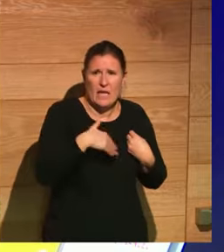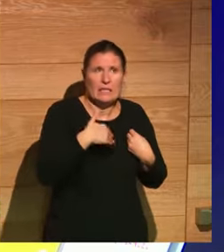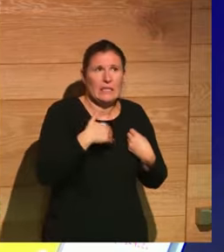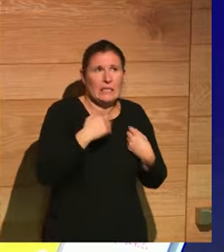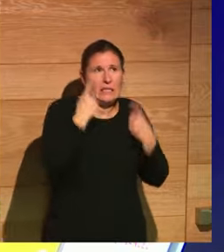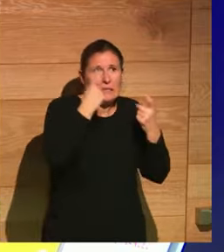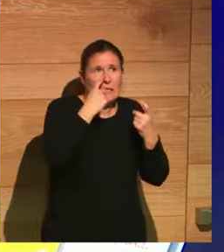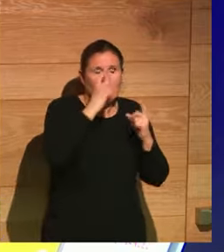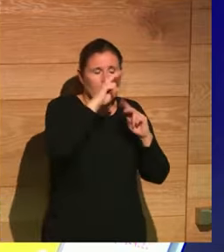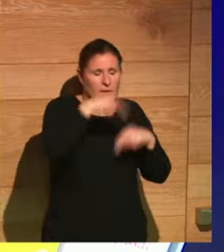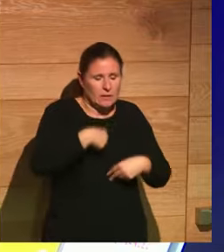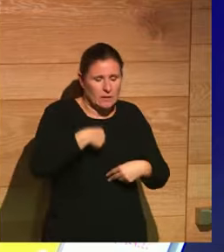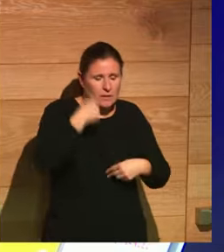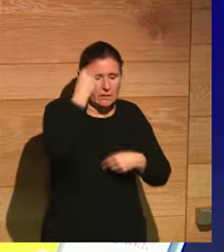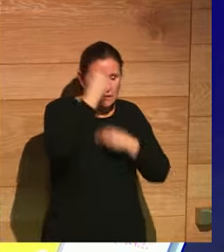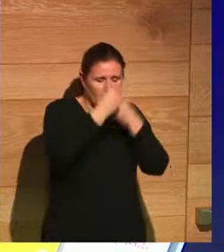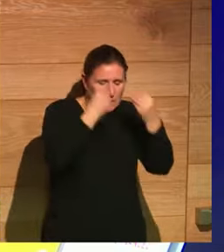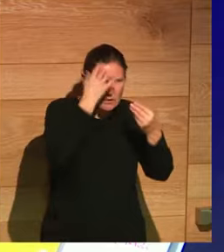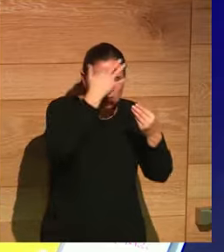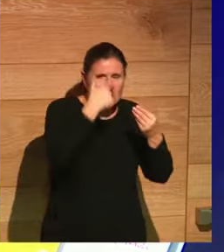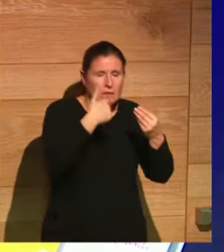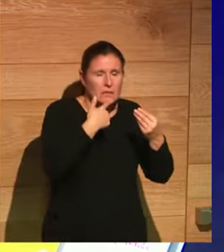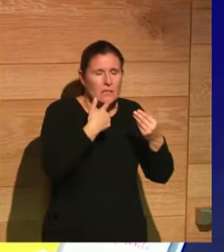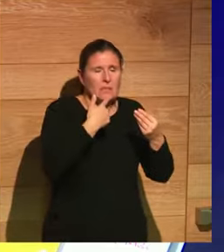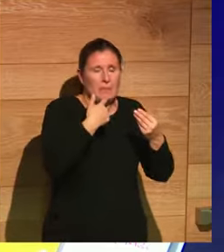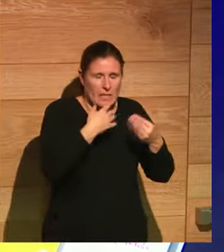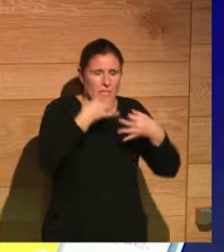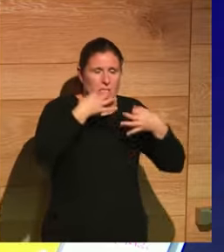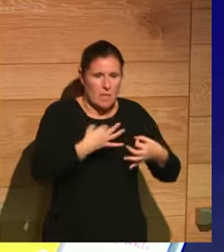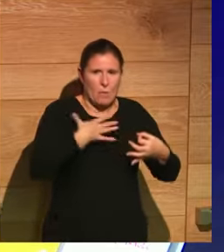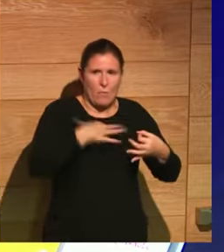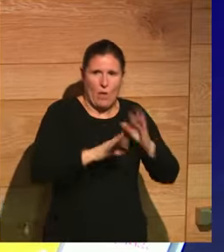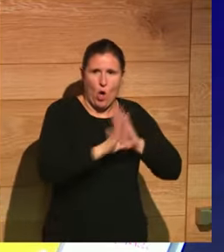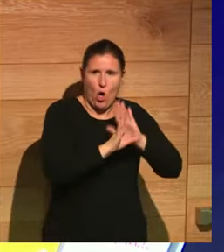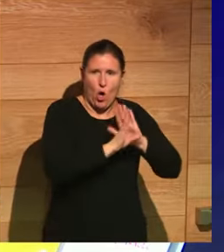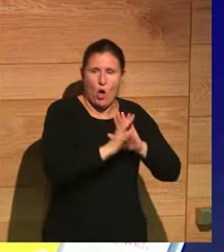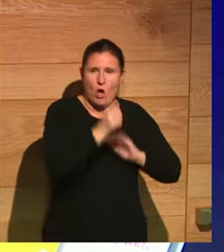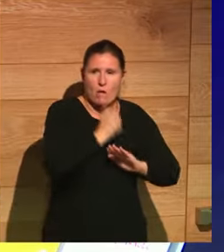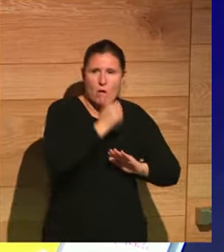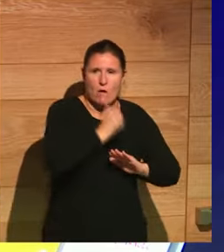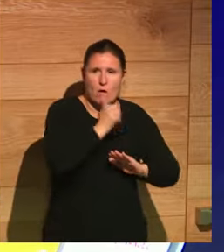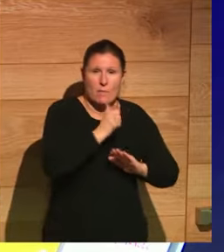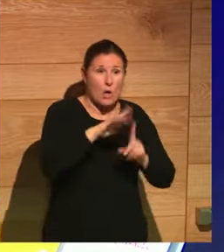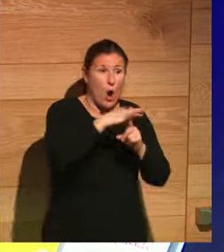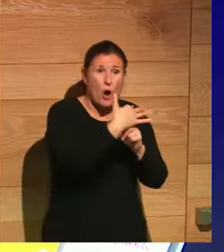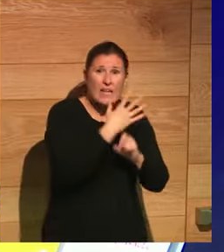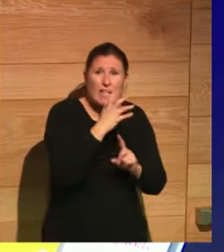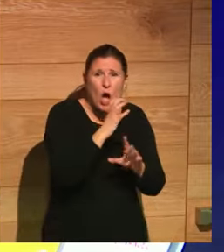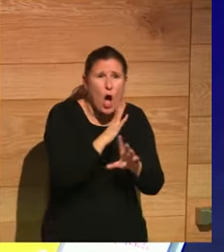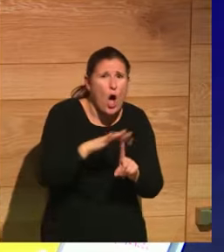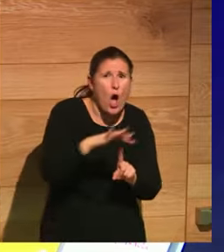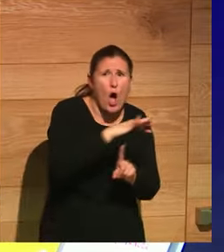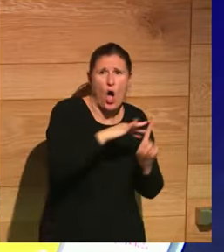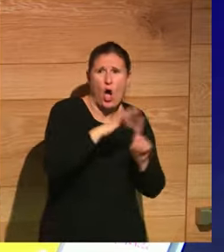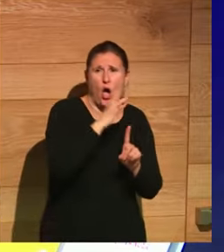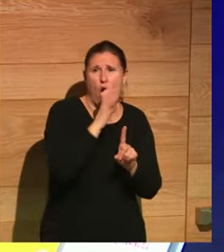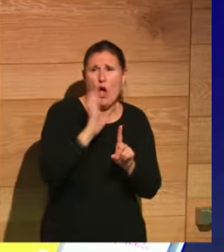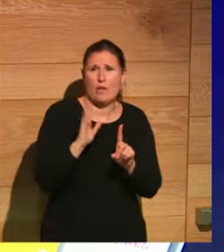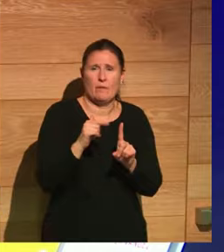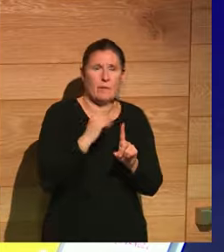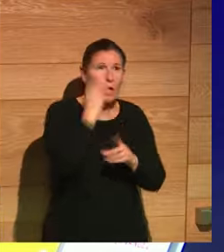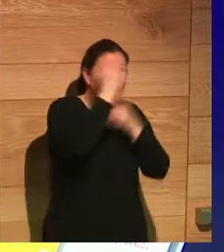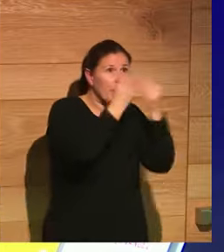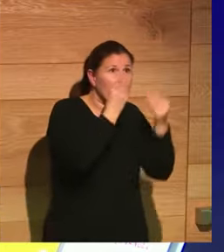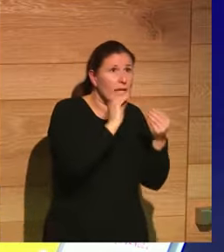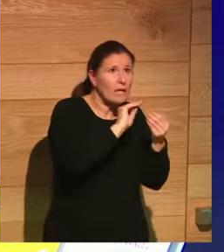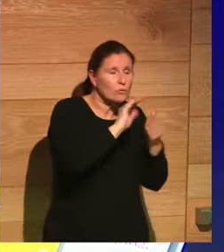filosofía mantenerse firme y seguir adelante pero ojo en unas condiciones de una adversidad tremenda son increíbles las meditaciones